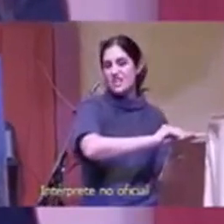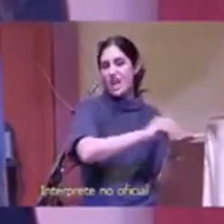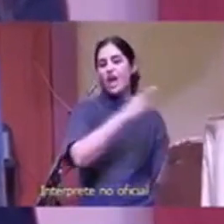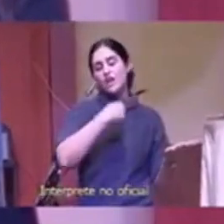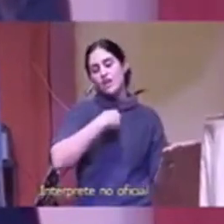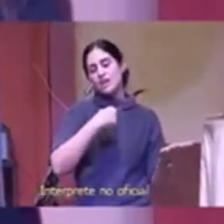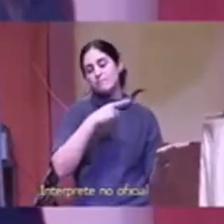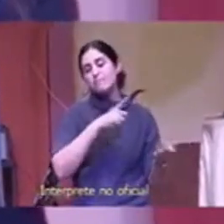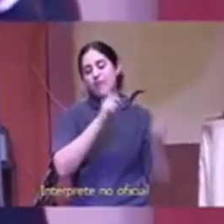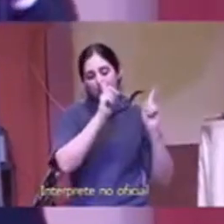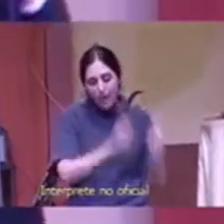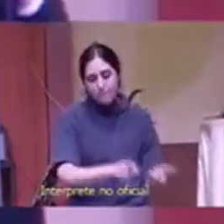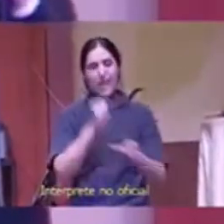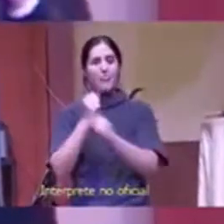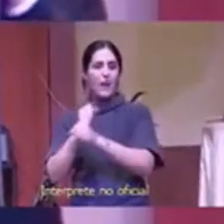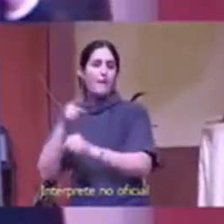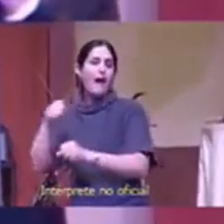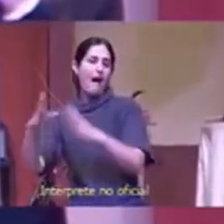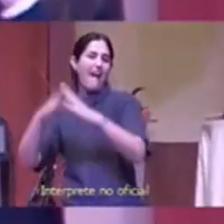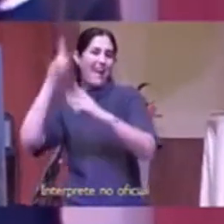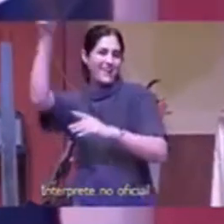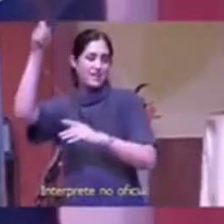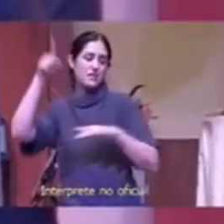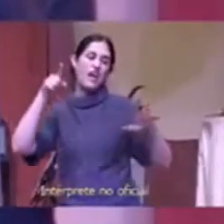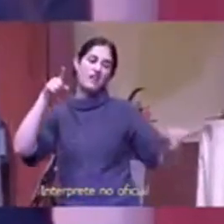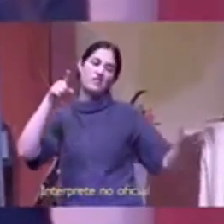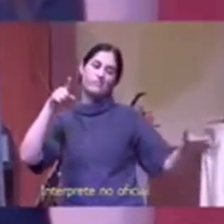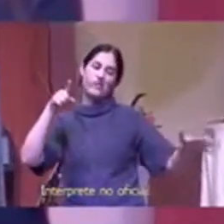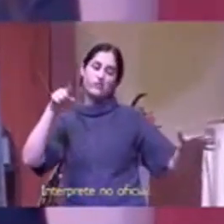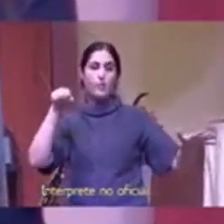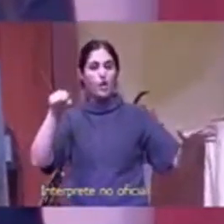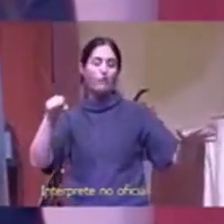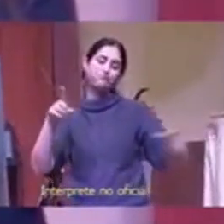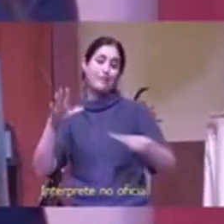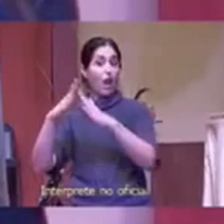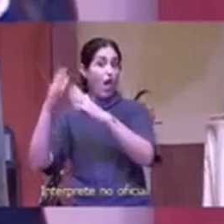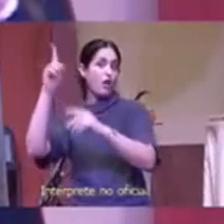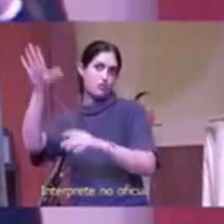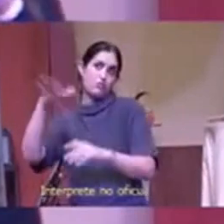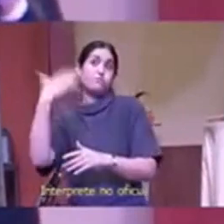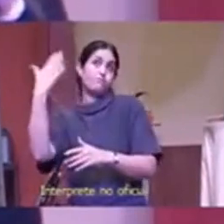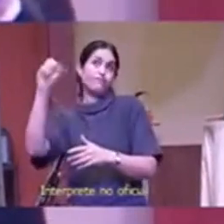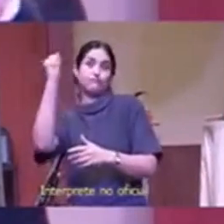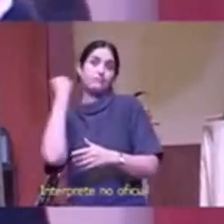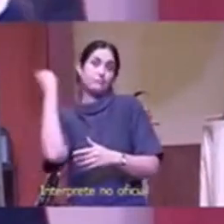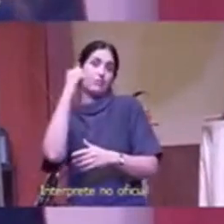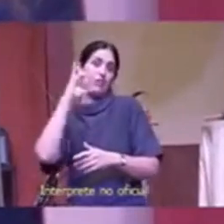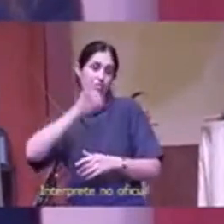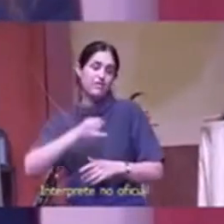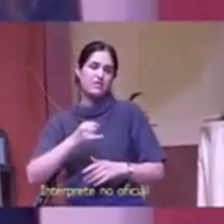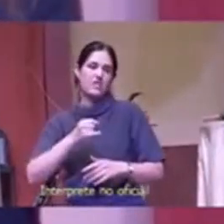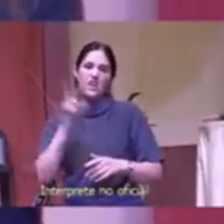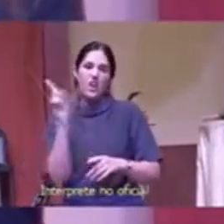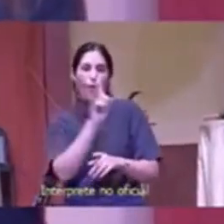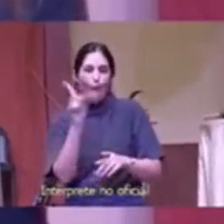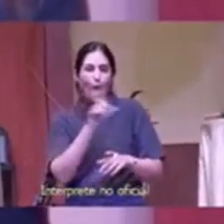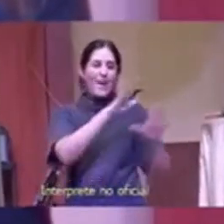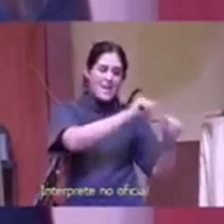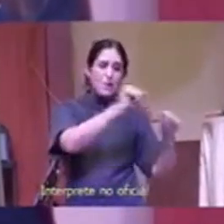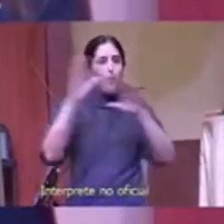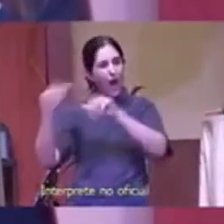eso también es un llamado de Dios lo voy a explicar así digamos